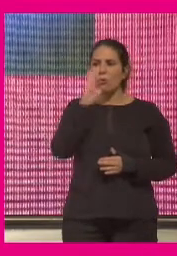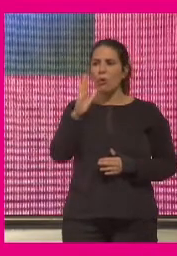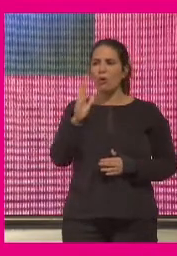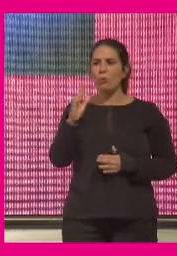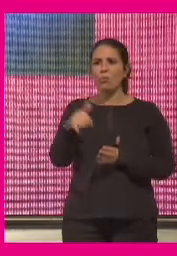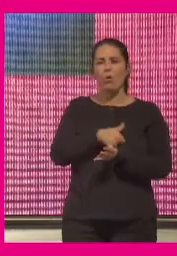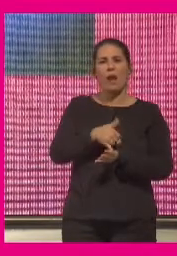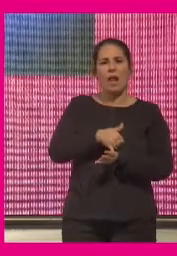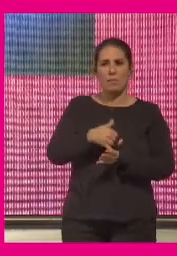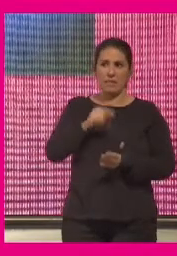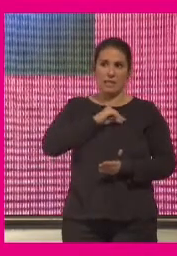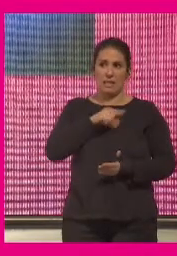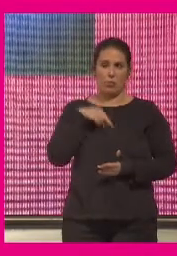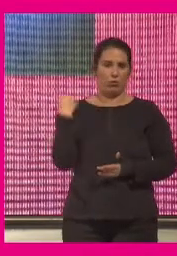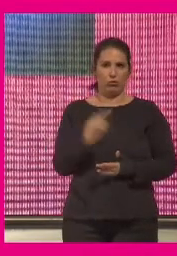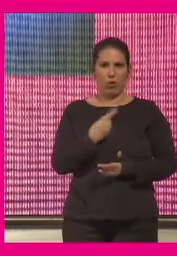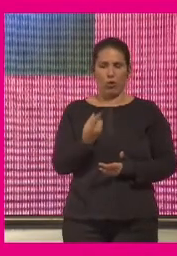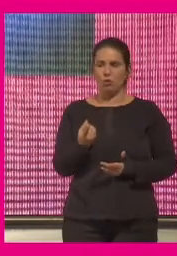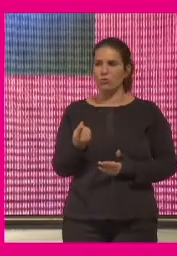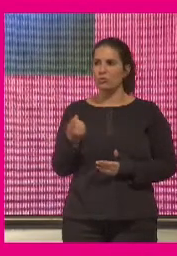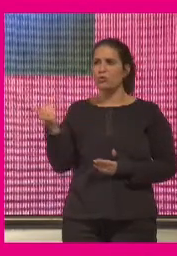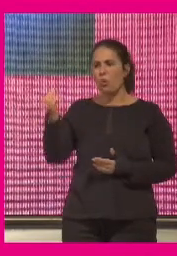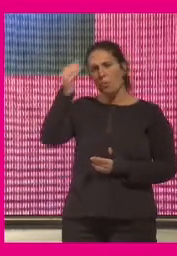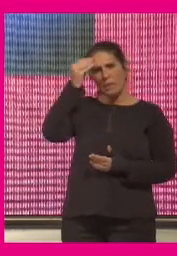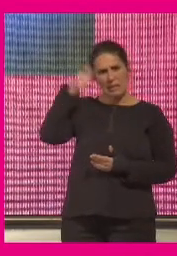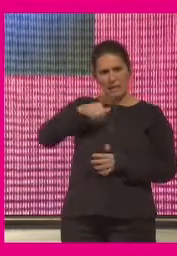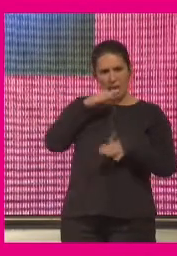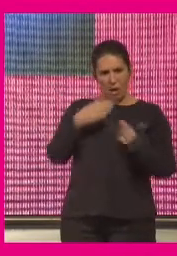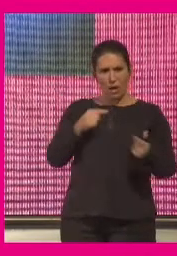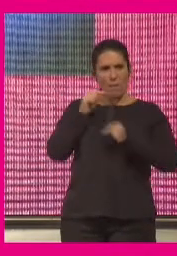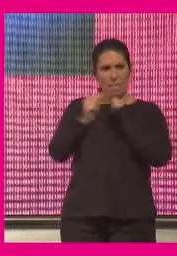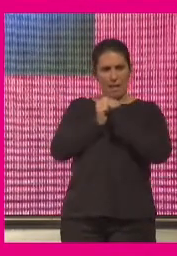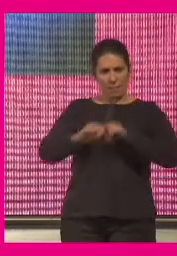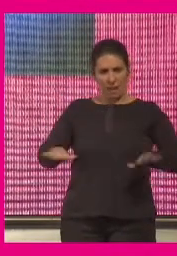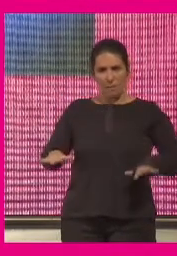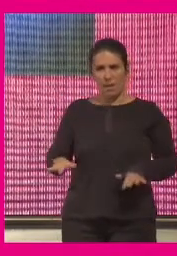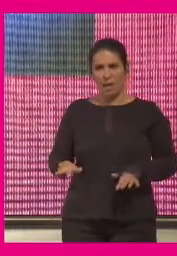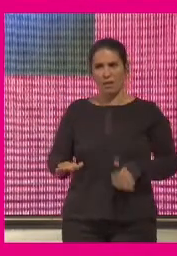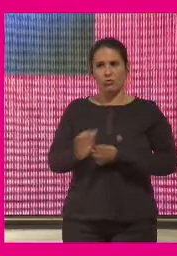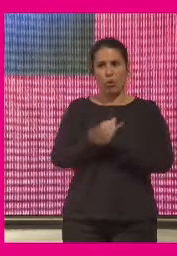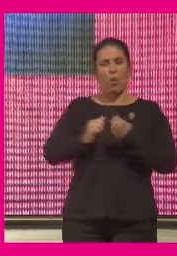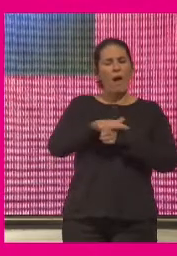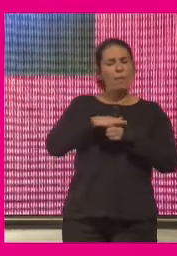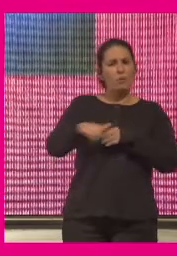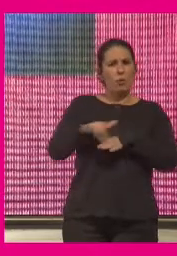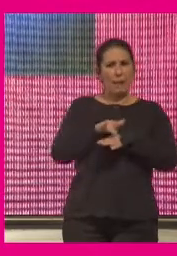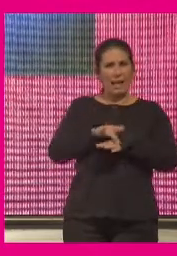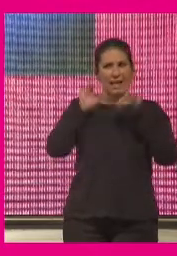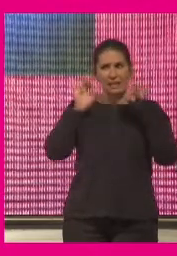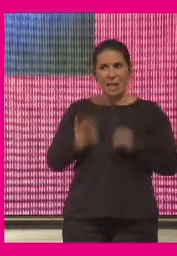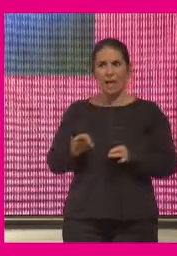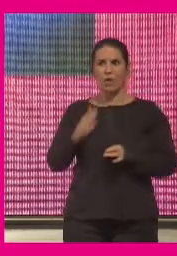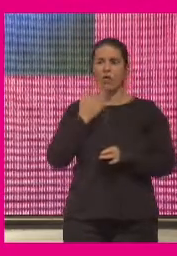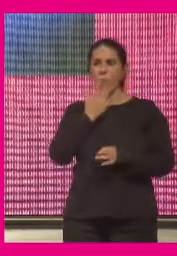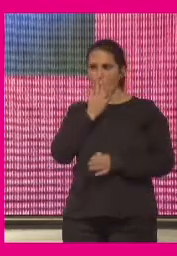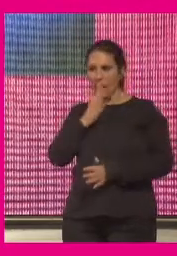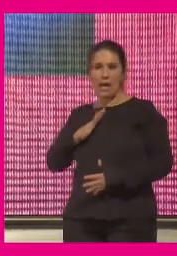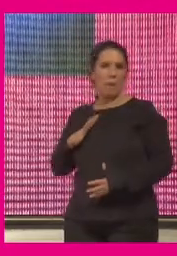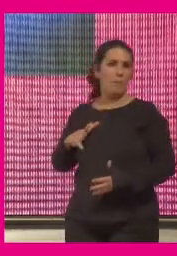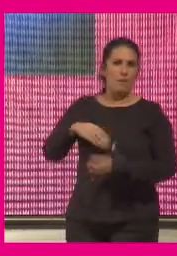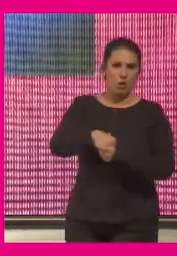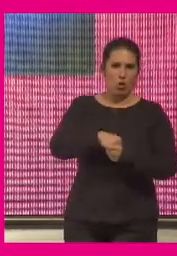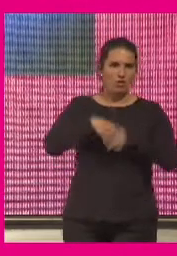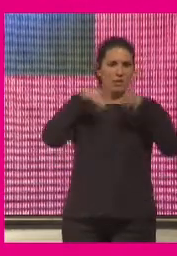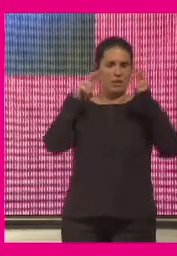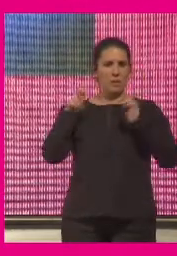vulnerables que nos hemos sentido todos ¿tú crees que en esta pandemia todo el ámbito digital esa inversión que hemos hecho todos